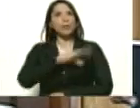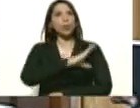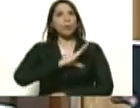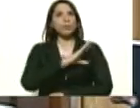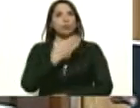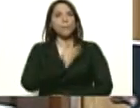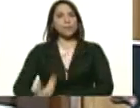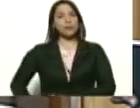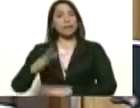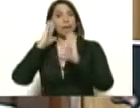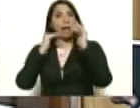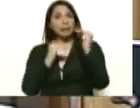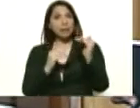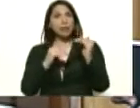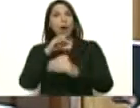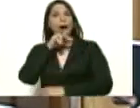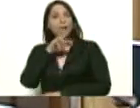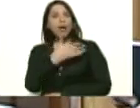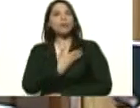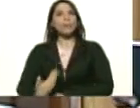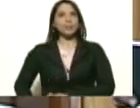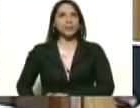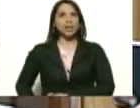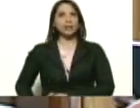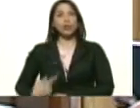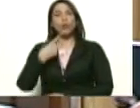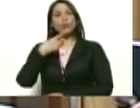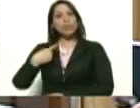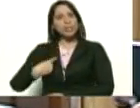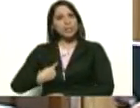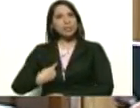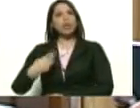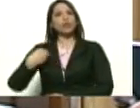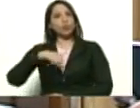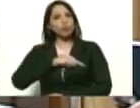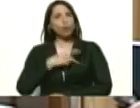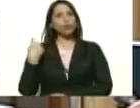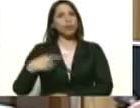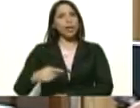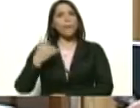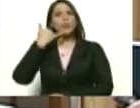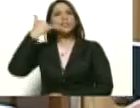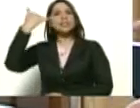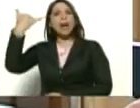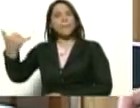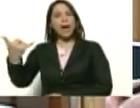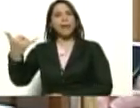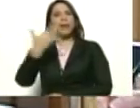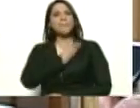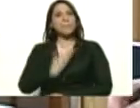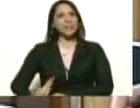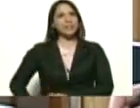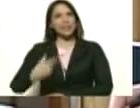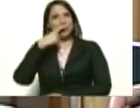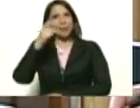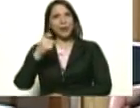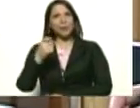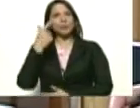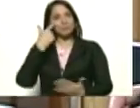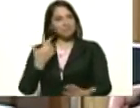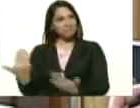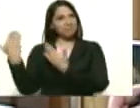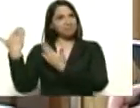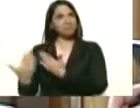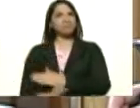atendiendo. Hablando del presidente nos dicen que tenemos una llamada al aire del presidente Nicolás Maduro. Adelante,